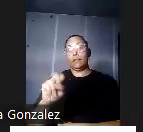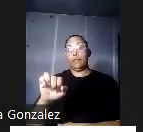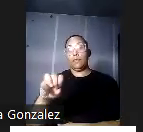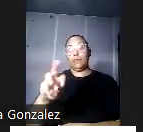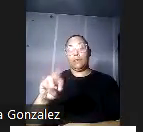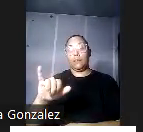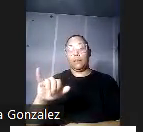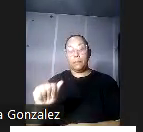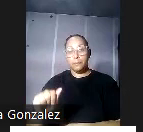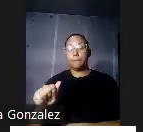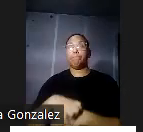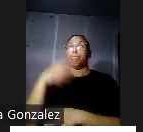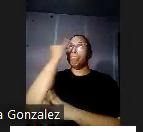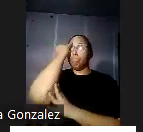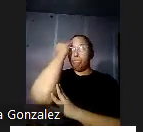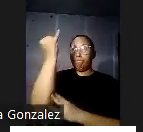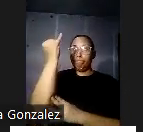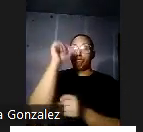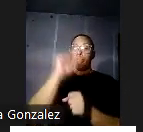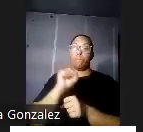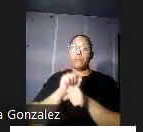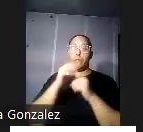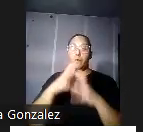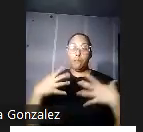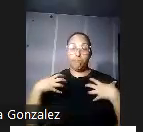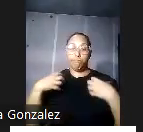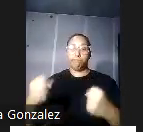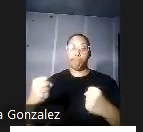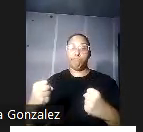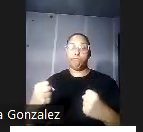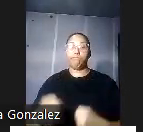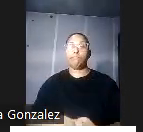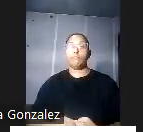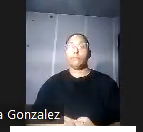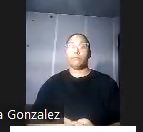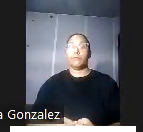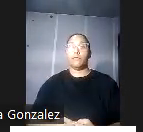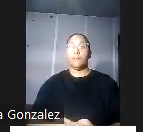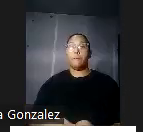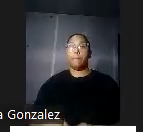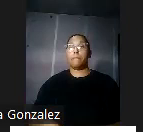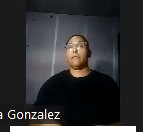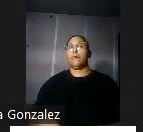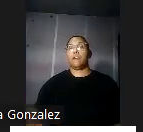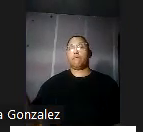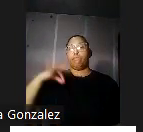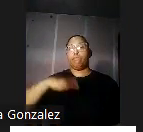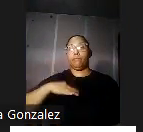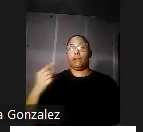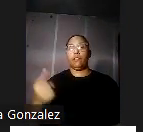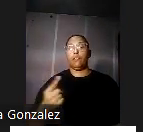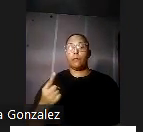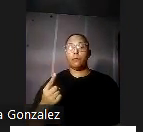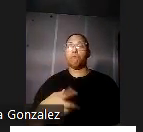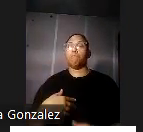y con la idea de que con trabajadores más fuertes y en forma redundó en beneficio no solo para los trabajadores